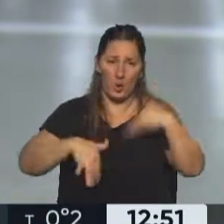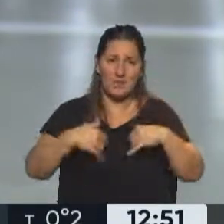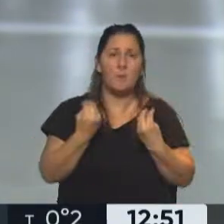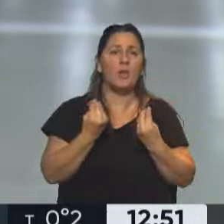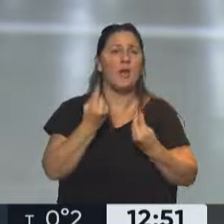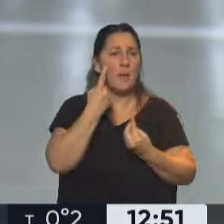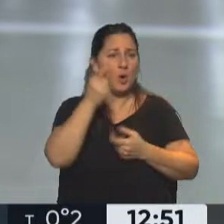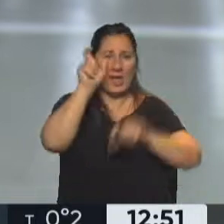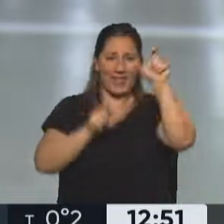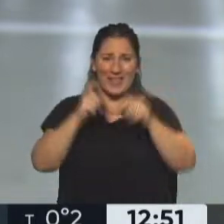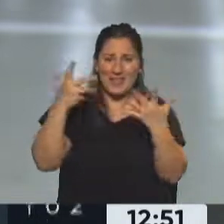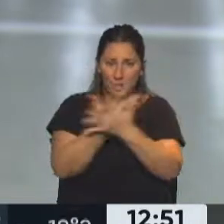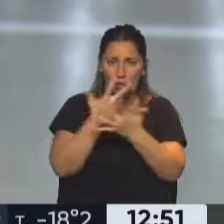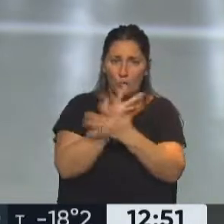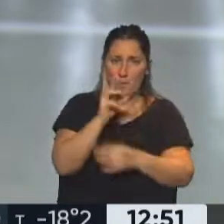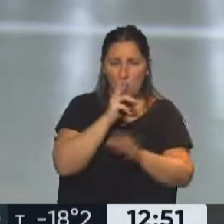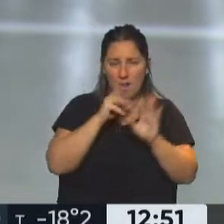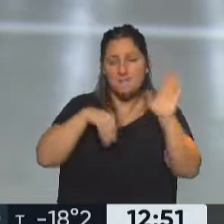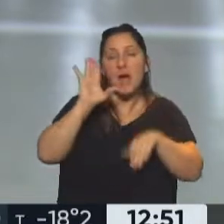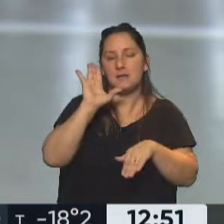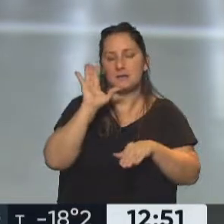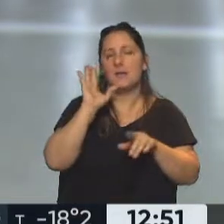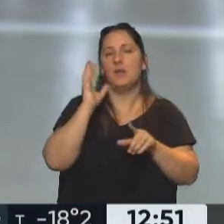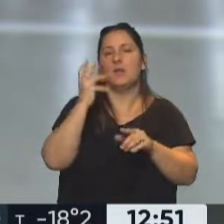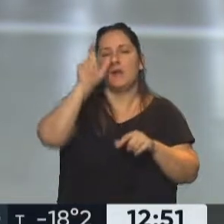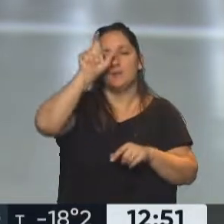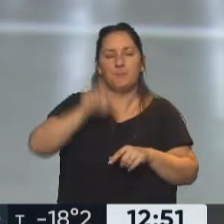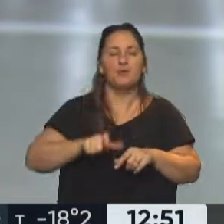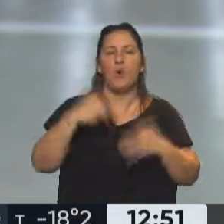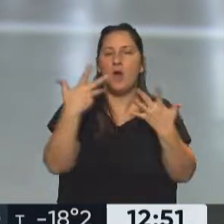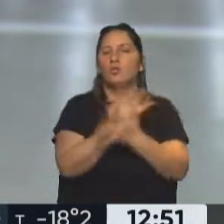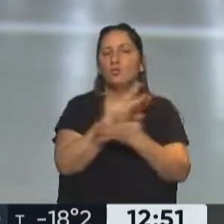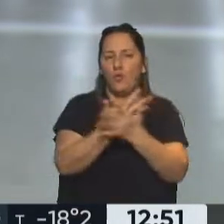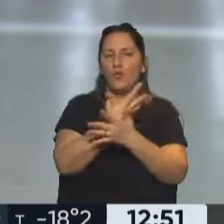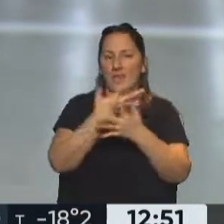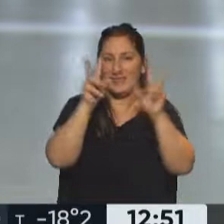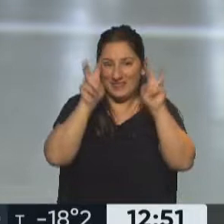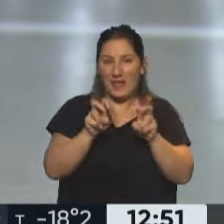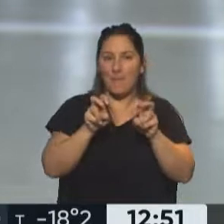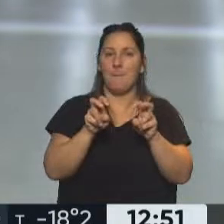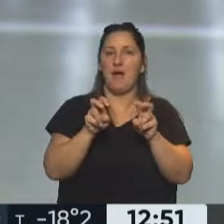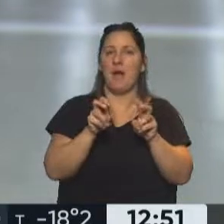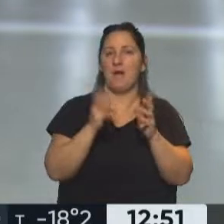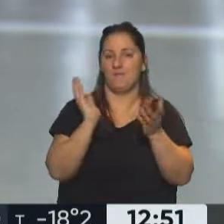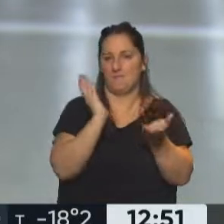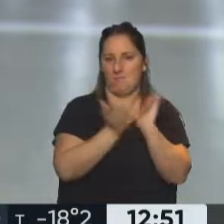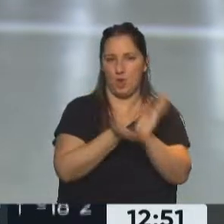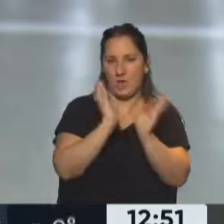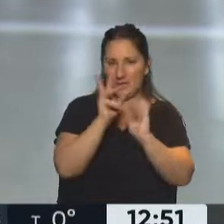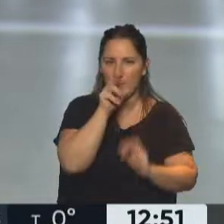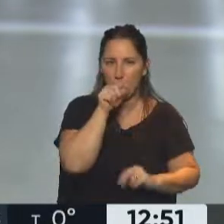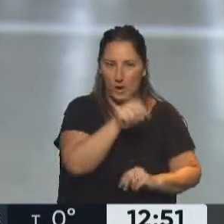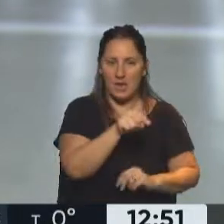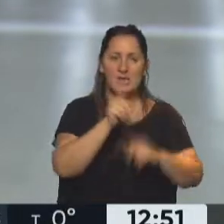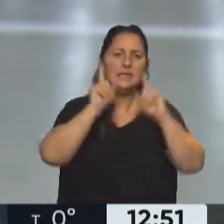solamente en las mujeres, por lo general las víctimas de esta acción, de este accionar de los autores son mujeres, sino